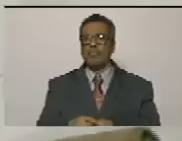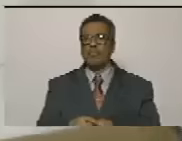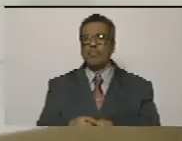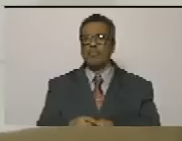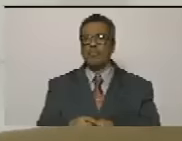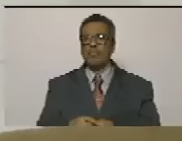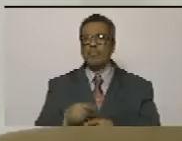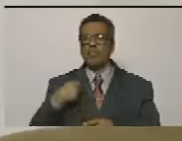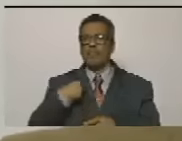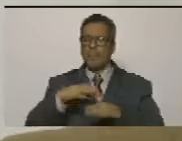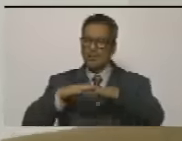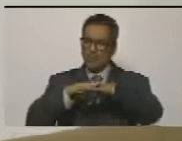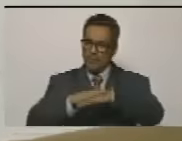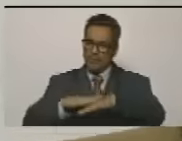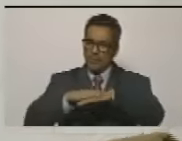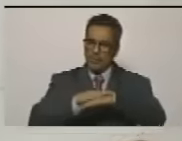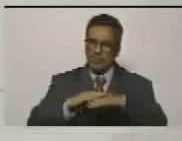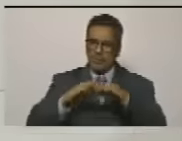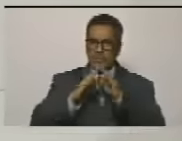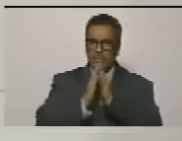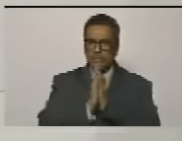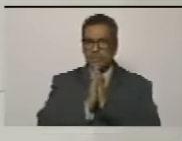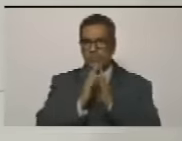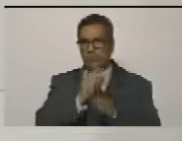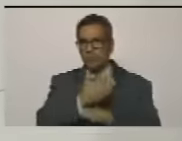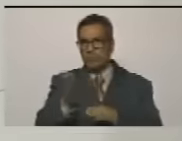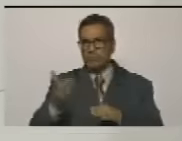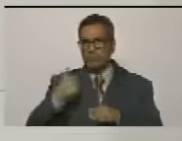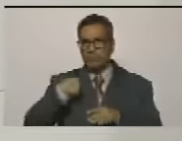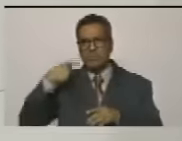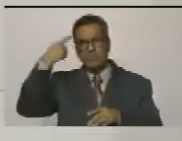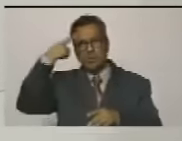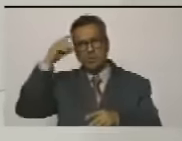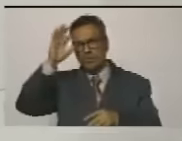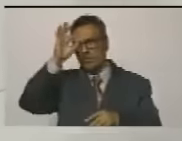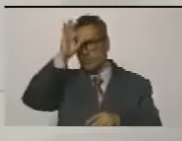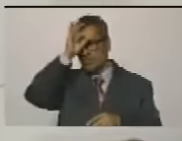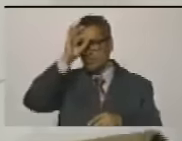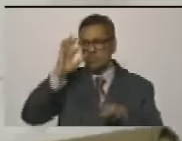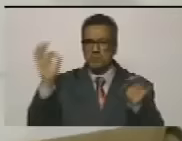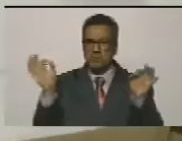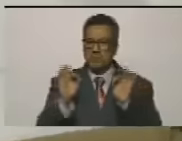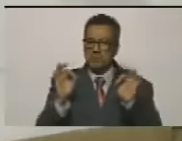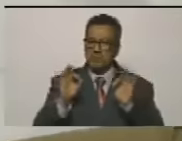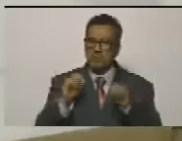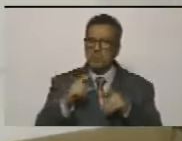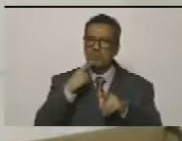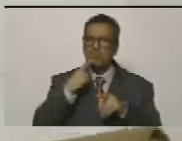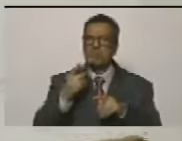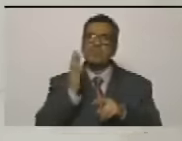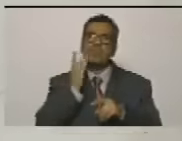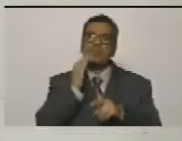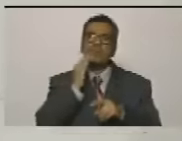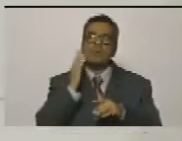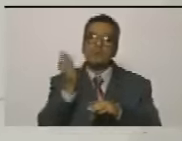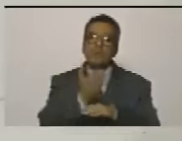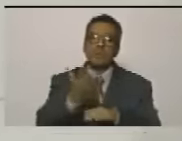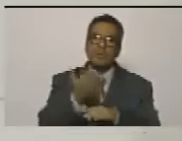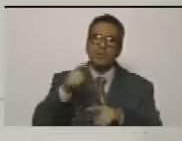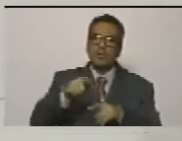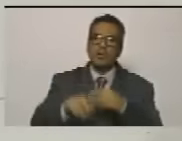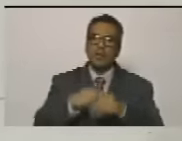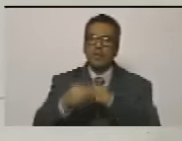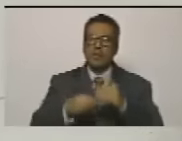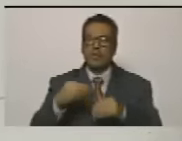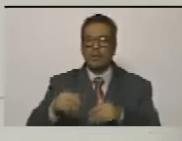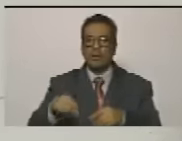y perdónenme pero yo no conozco un ejemplo de agresión como la que ha recibido